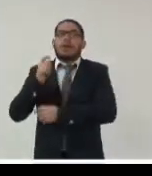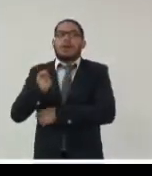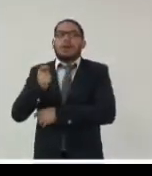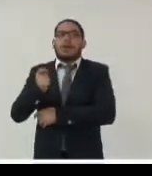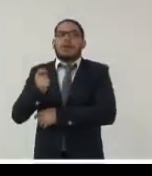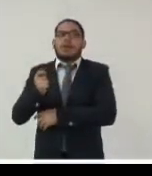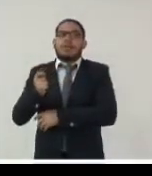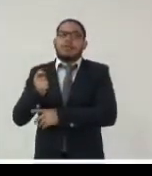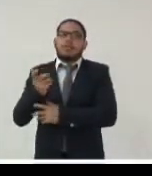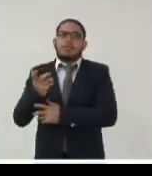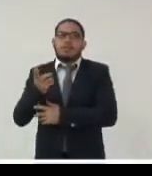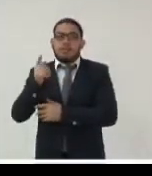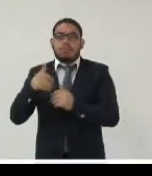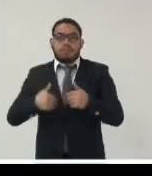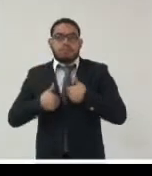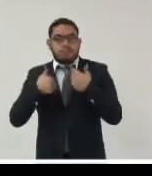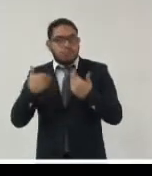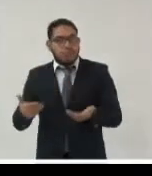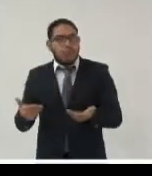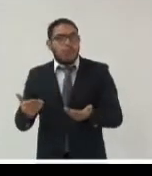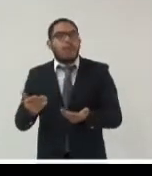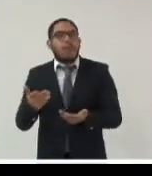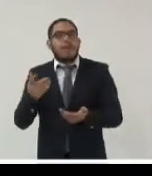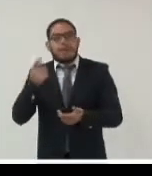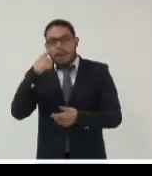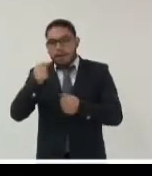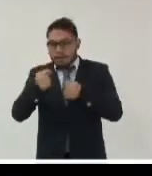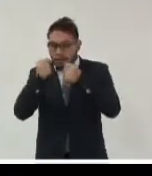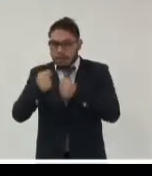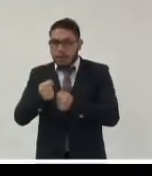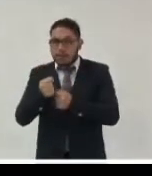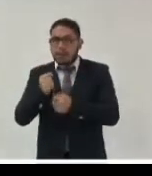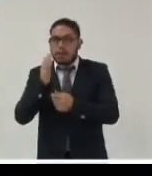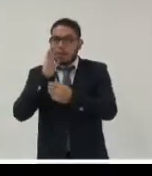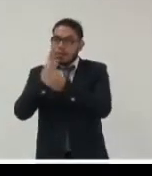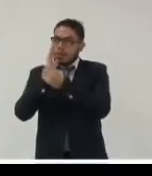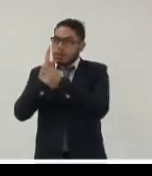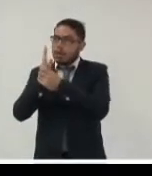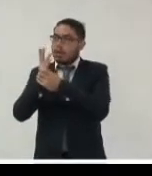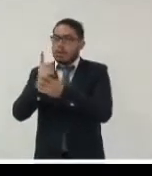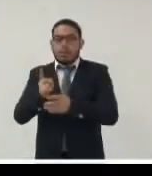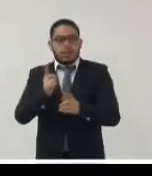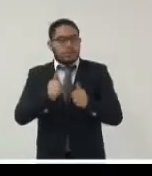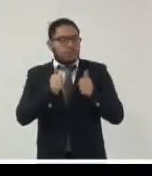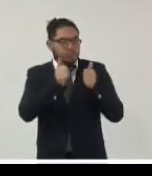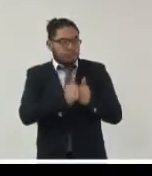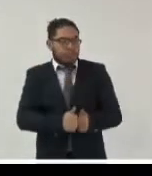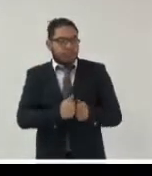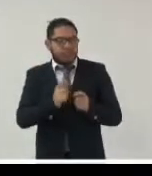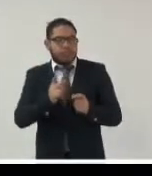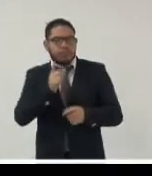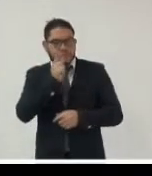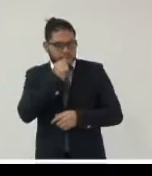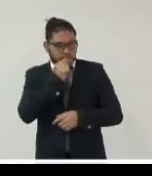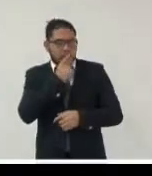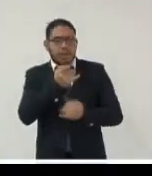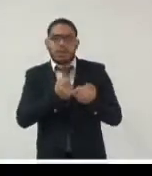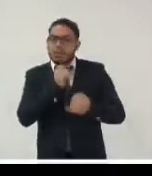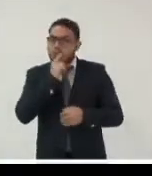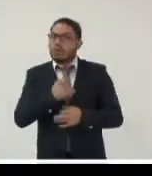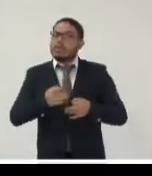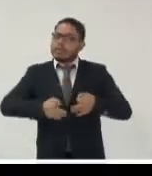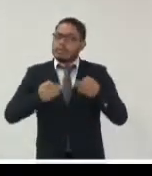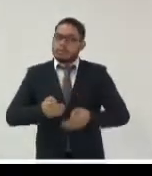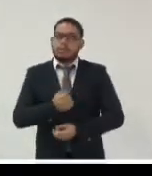digitales confiables seguros bajo cadena de custodia garantizando la confidencialidad la